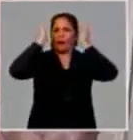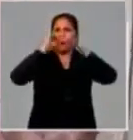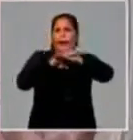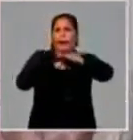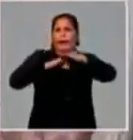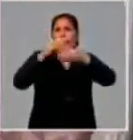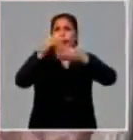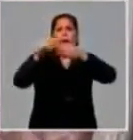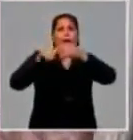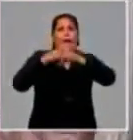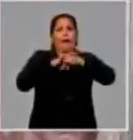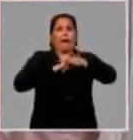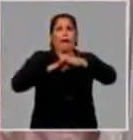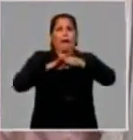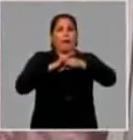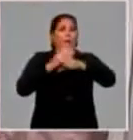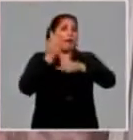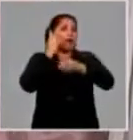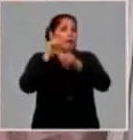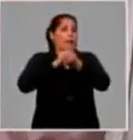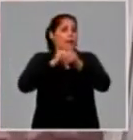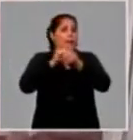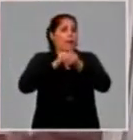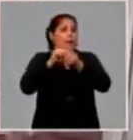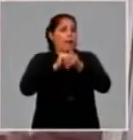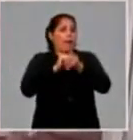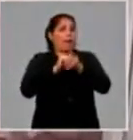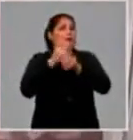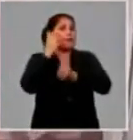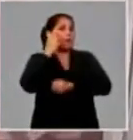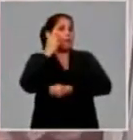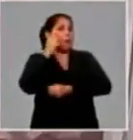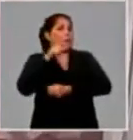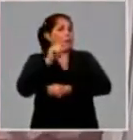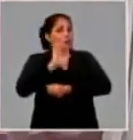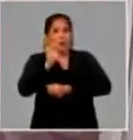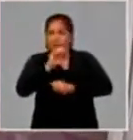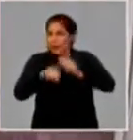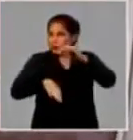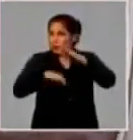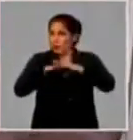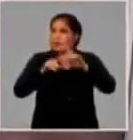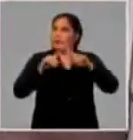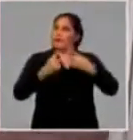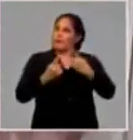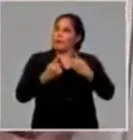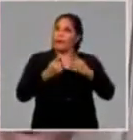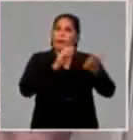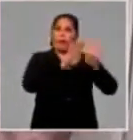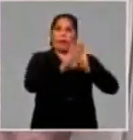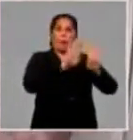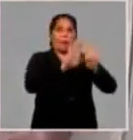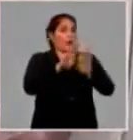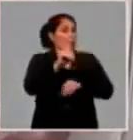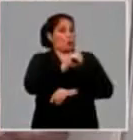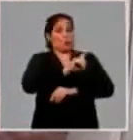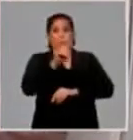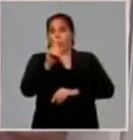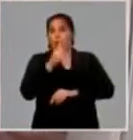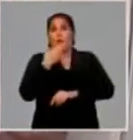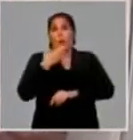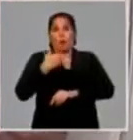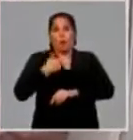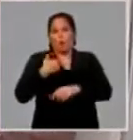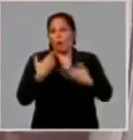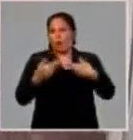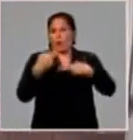cremas, detergentes bombas, que aunque resulten insuficientes, hoy van destinados no a la cadena de distribución, a través del